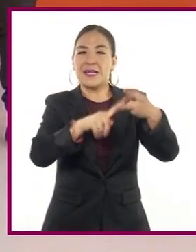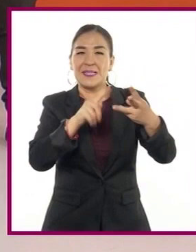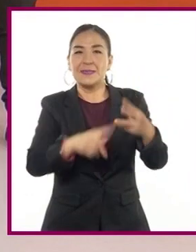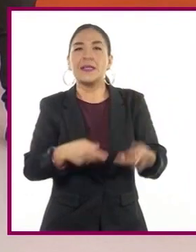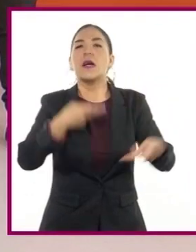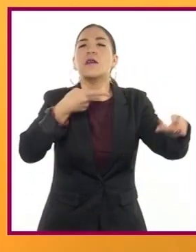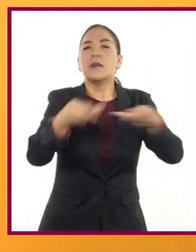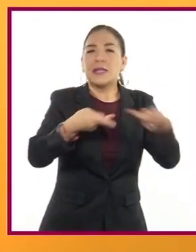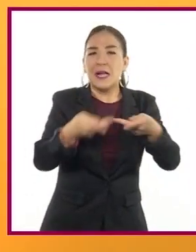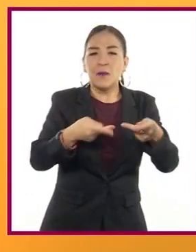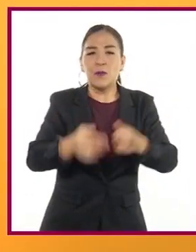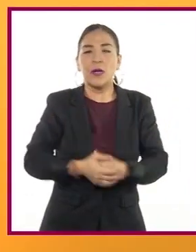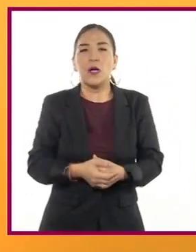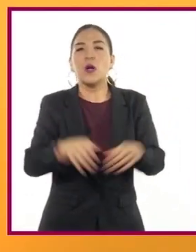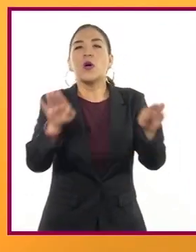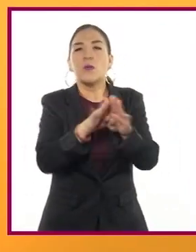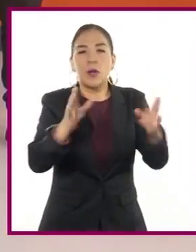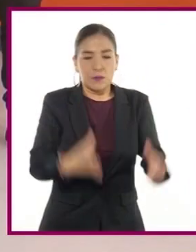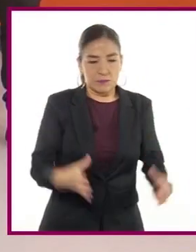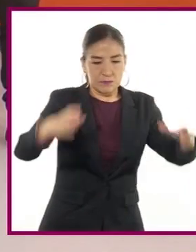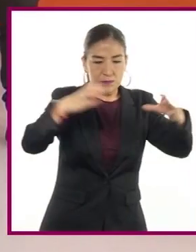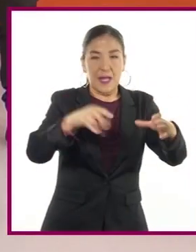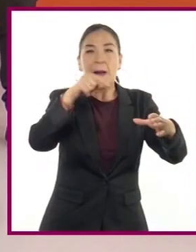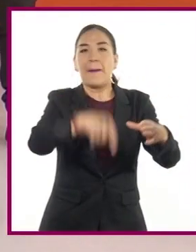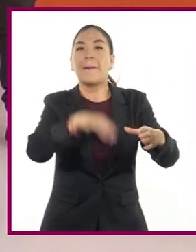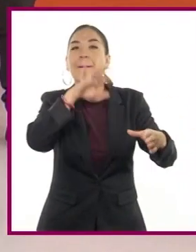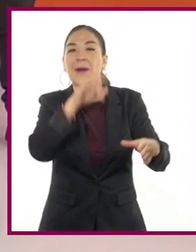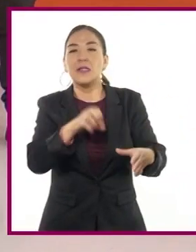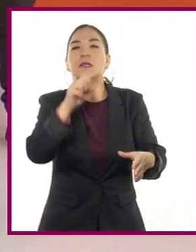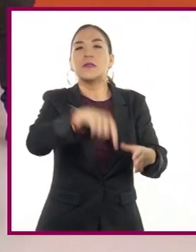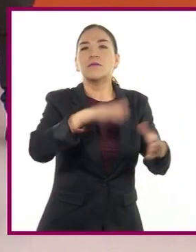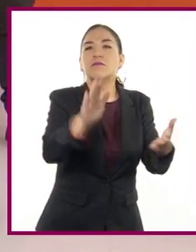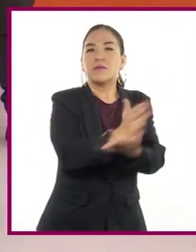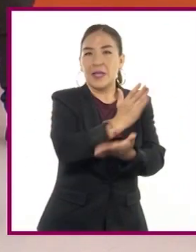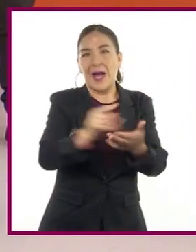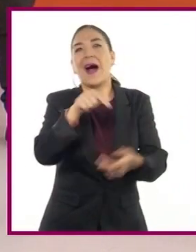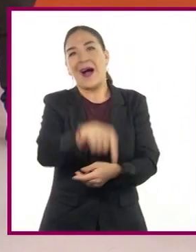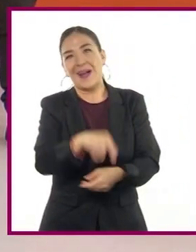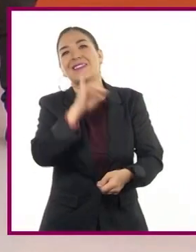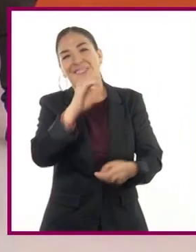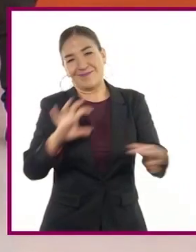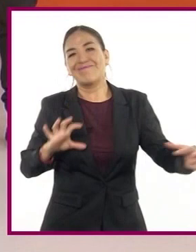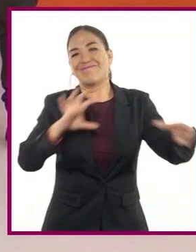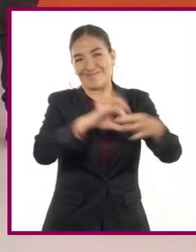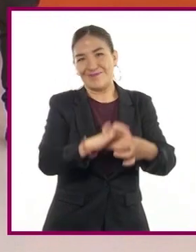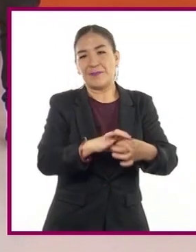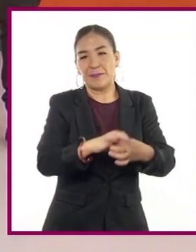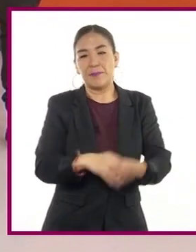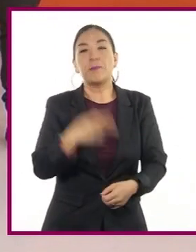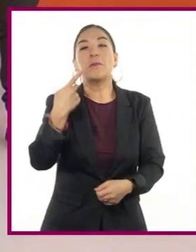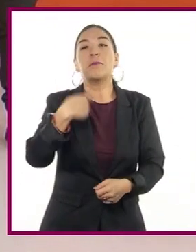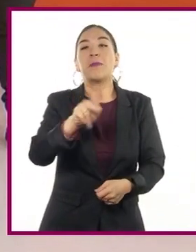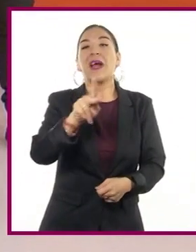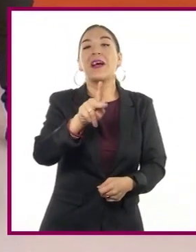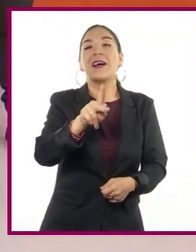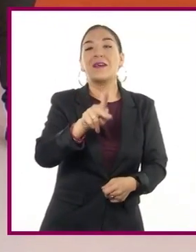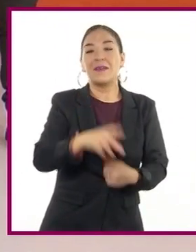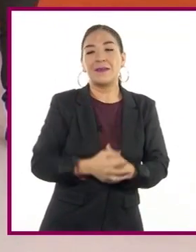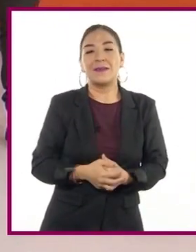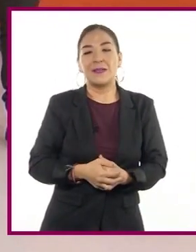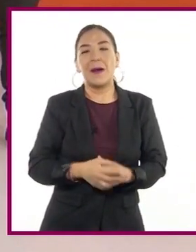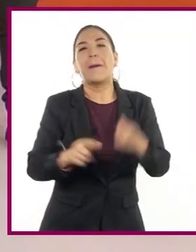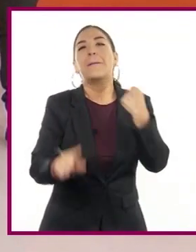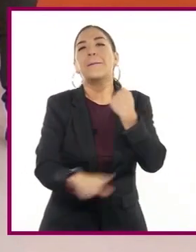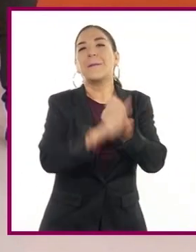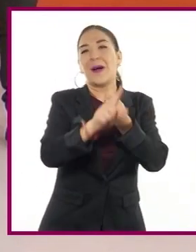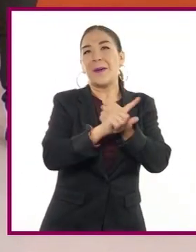elaborar contenedores, sí se relaciona con la necesidad, pero se adelanta al